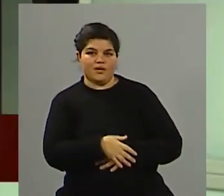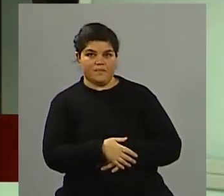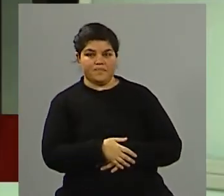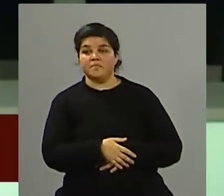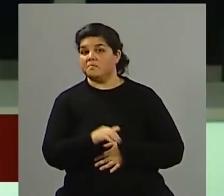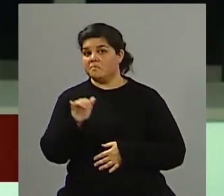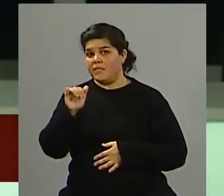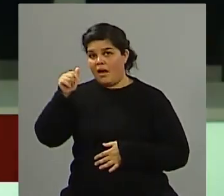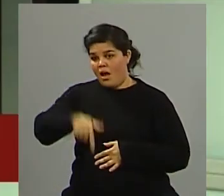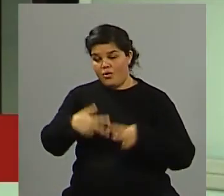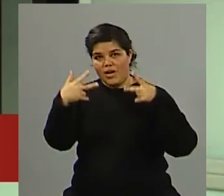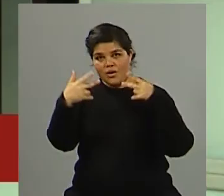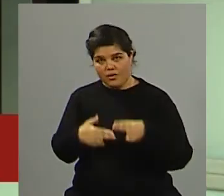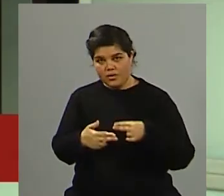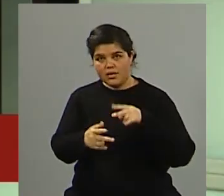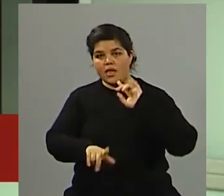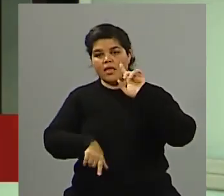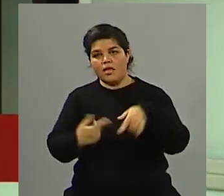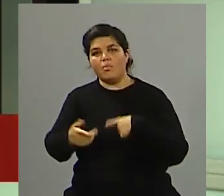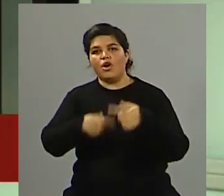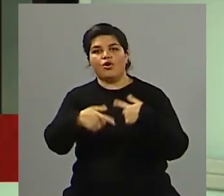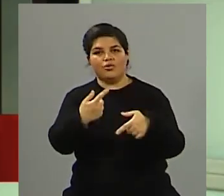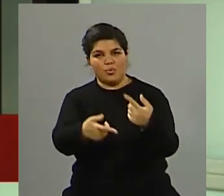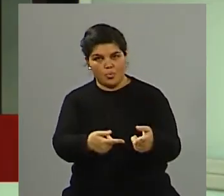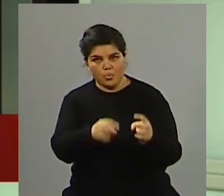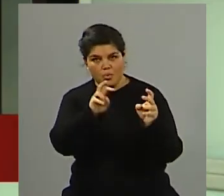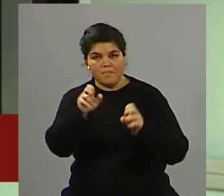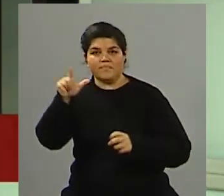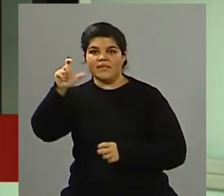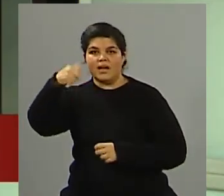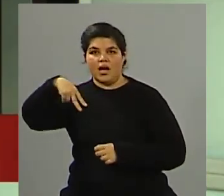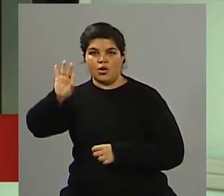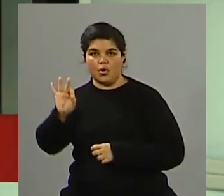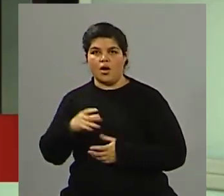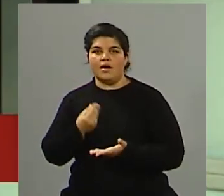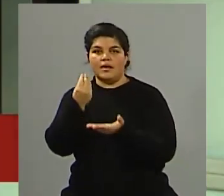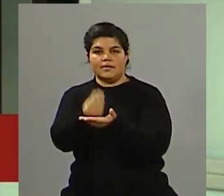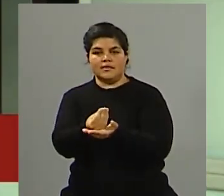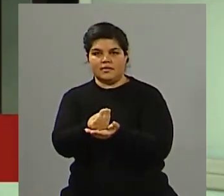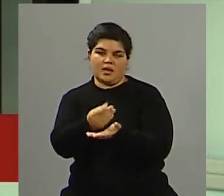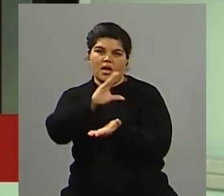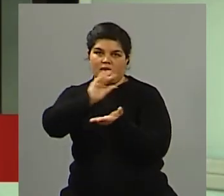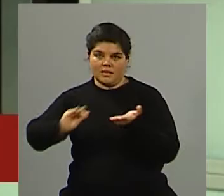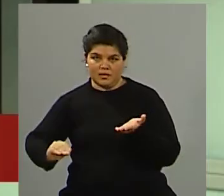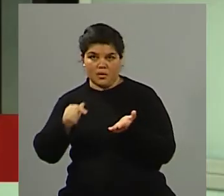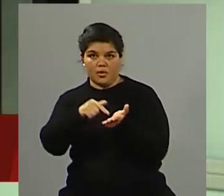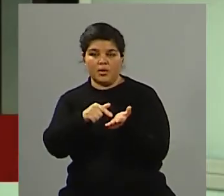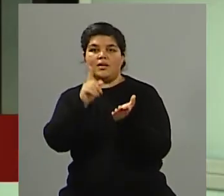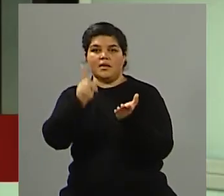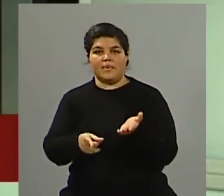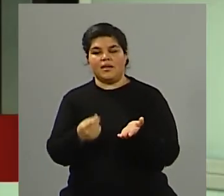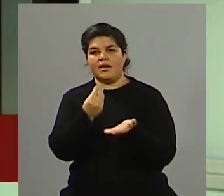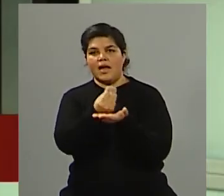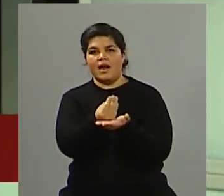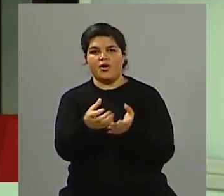pausa vamos a seguir hablando por supuesto de tu departamento estamos con Adriana Cano que es legisladora de la provincia de Mendoza candidata a intendenta de las heras